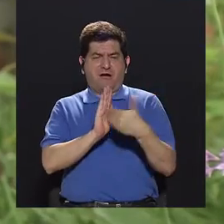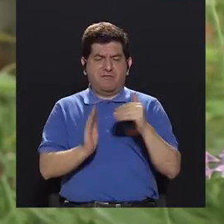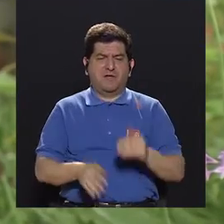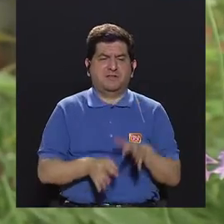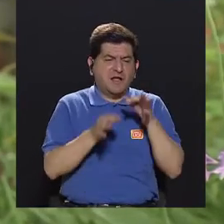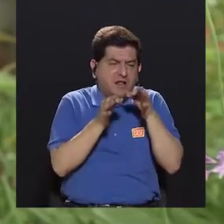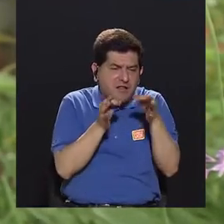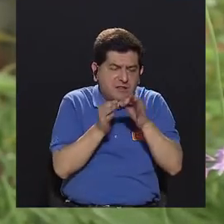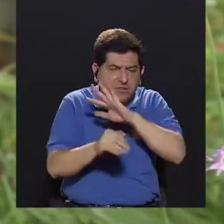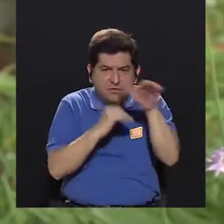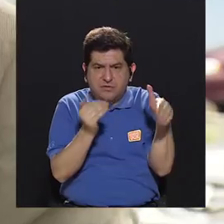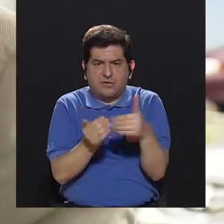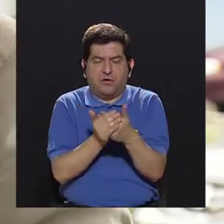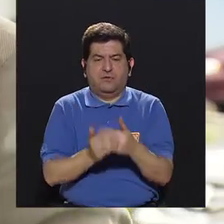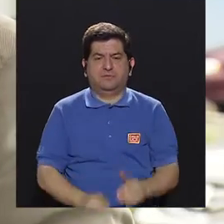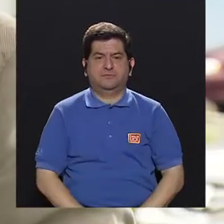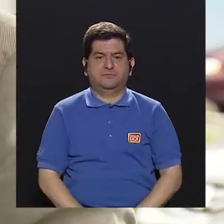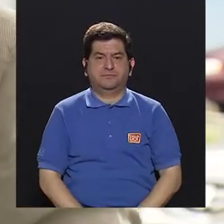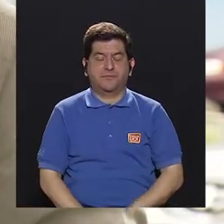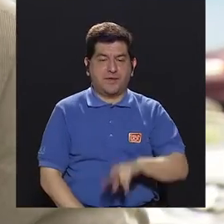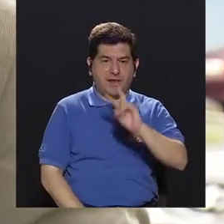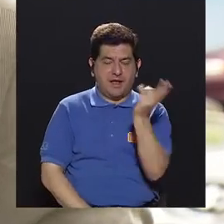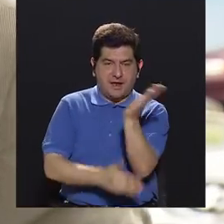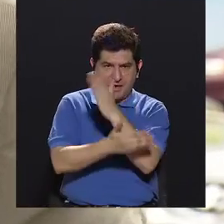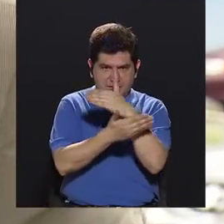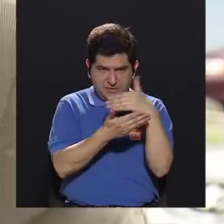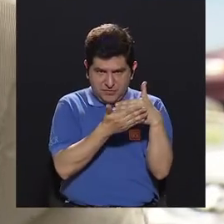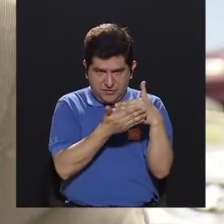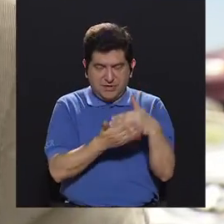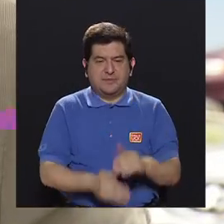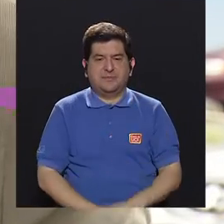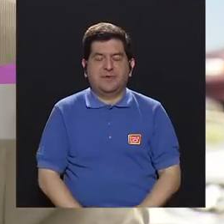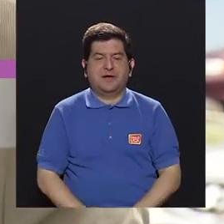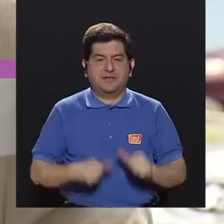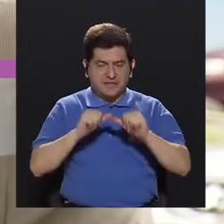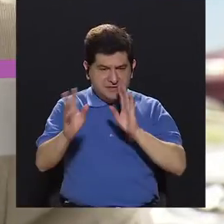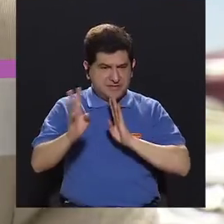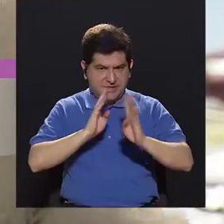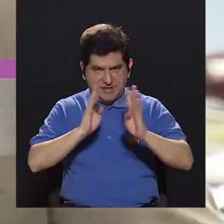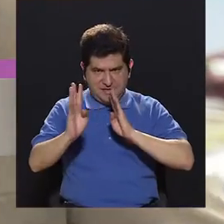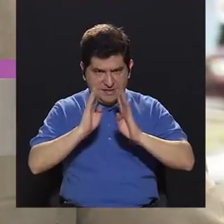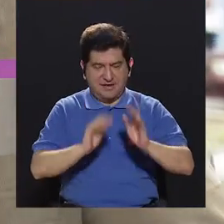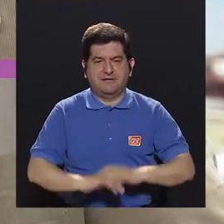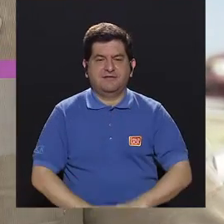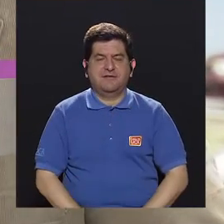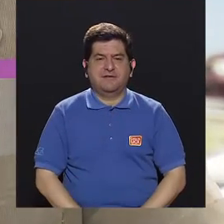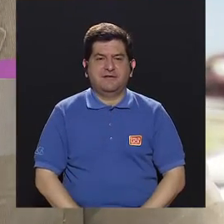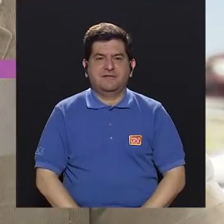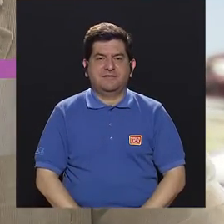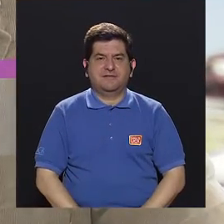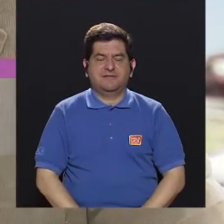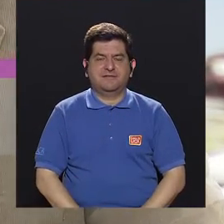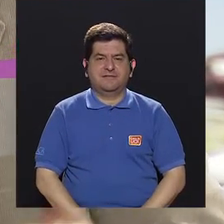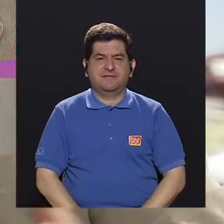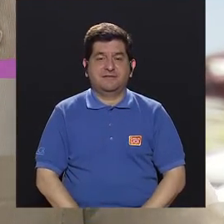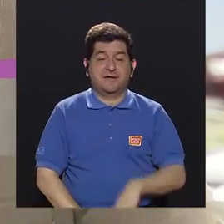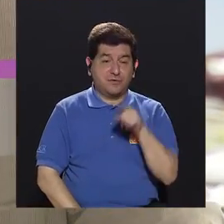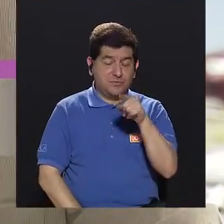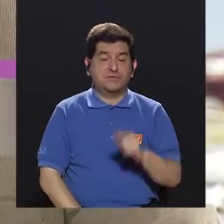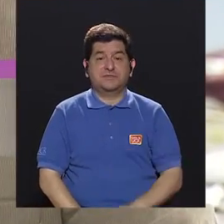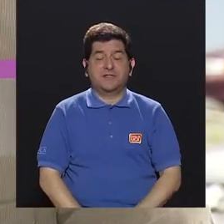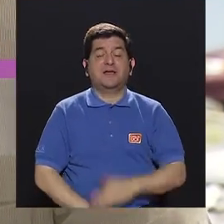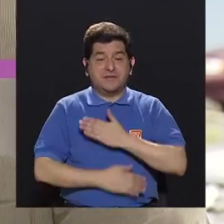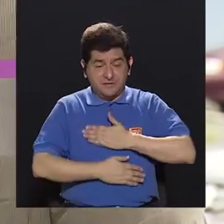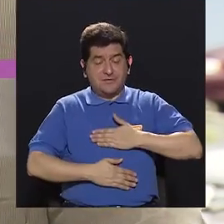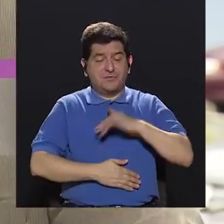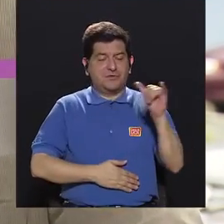de las células hasta que aparece. Vamos a ir a un segundo bloque para seguir conversando, creo que es muy emocionante y ahora que en sus